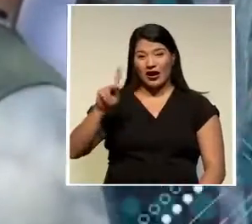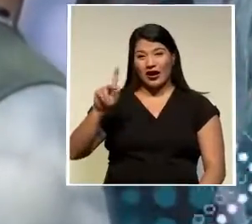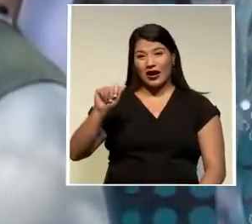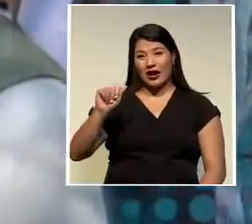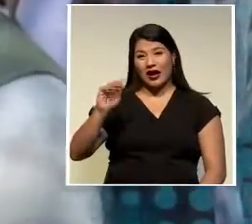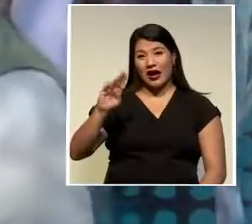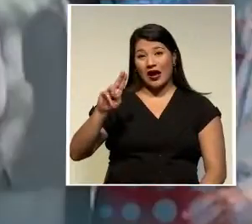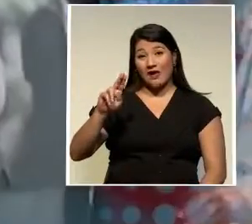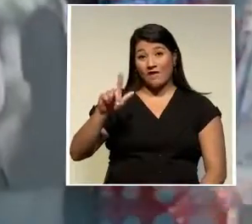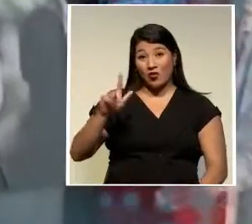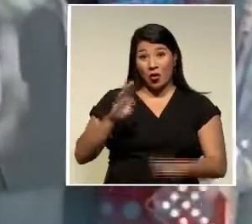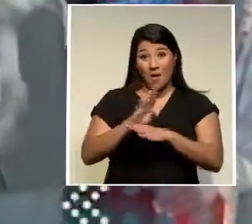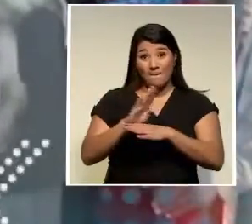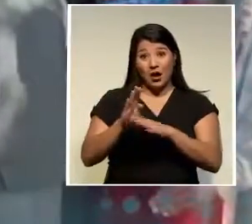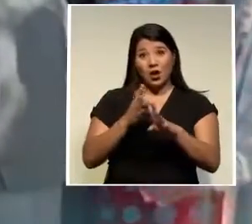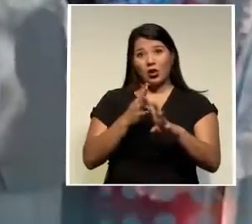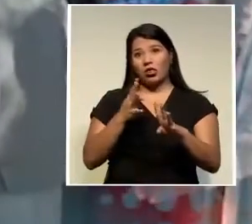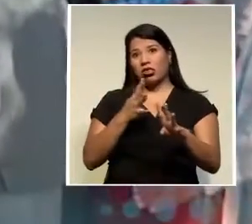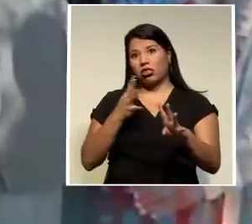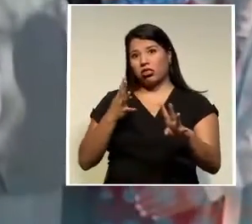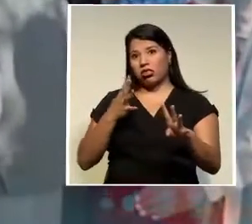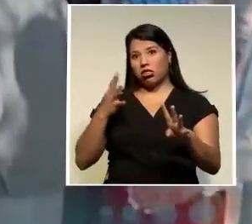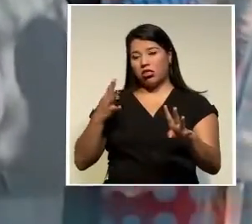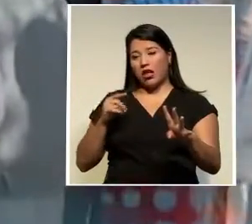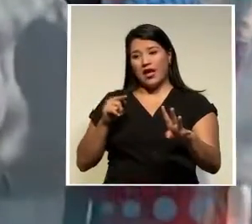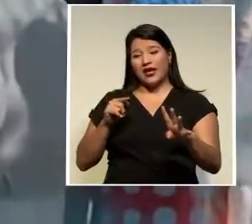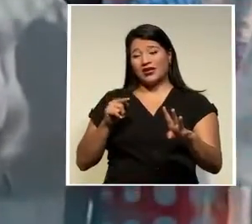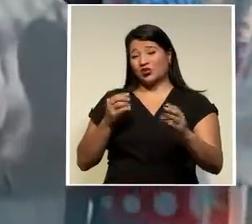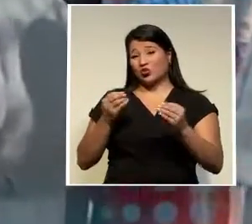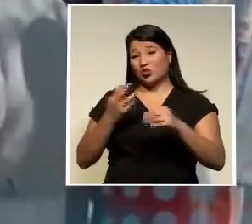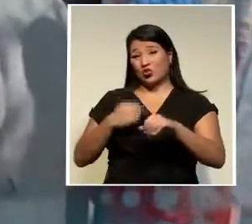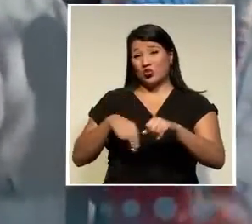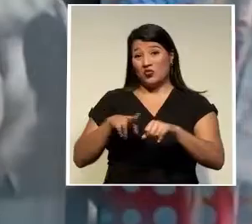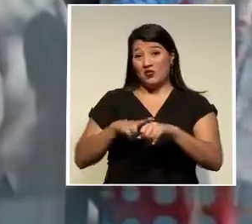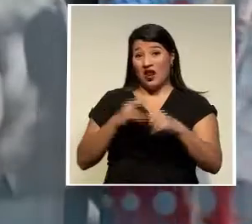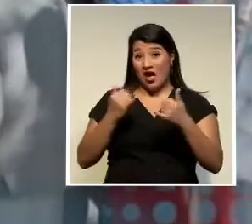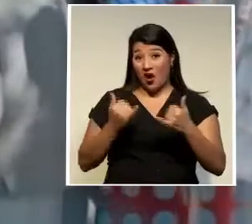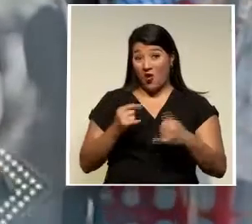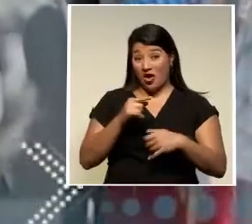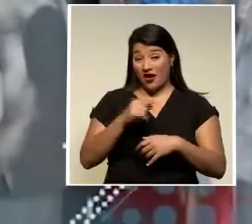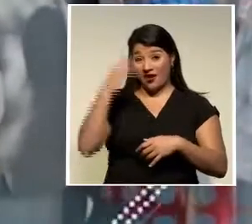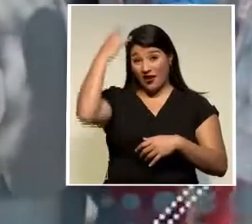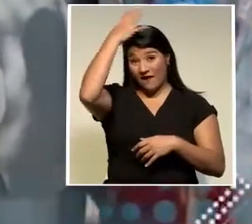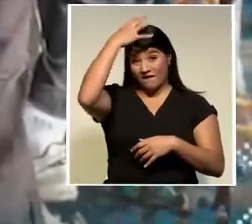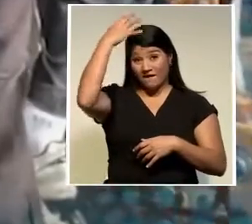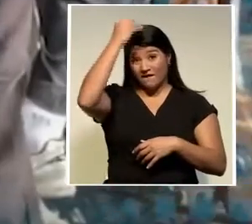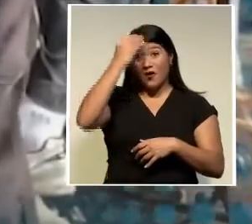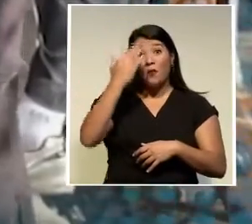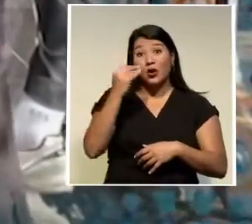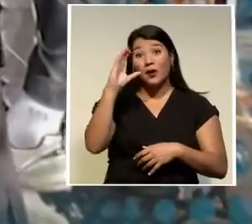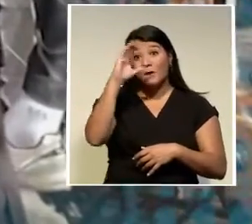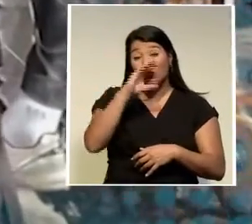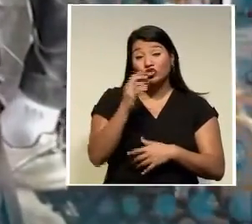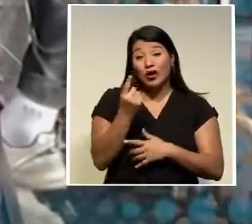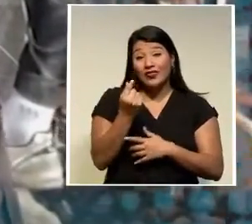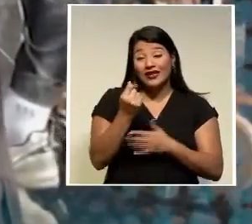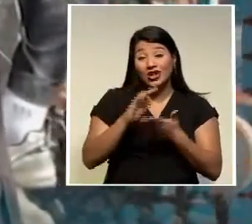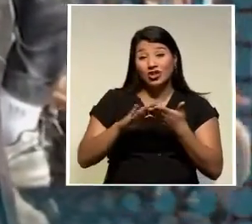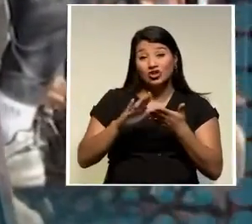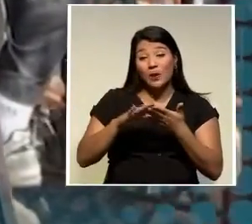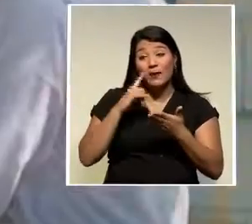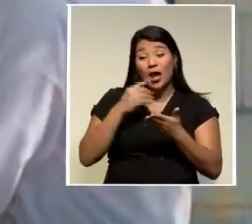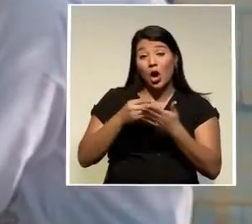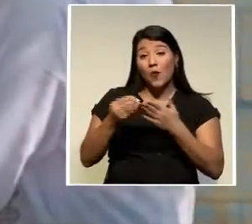bancos se han convertido en el denominador común de los últimos días. Todos buscan dinero en efectivo para comida